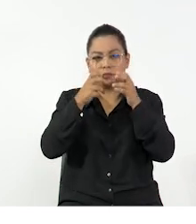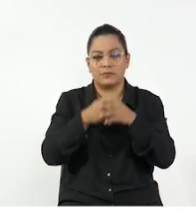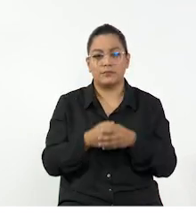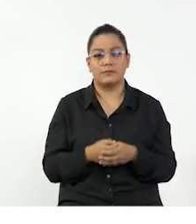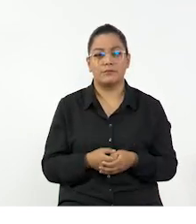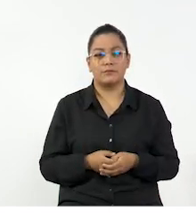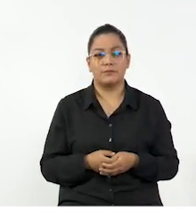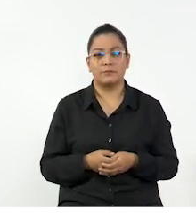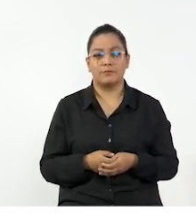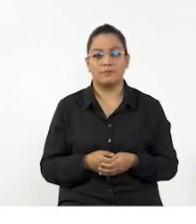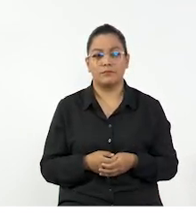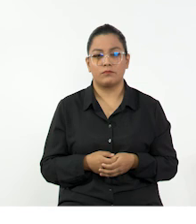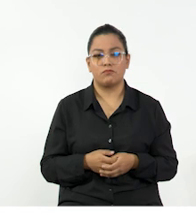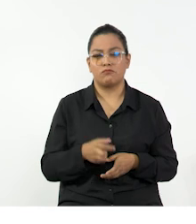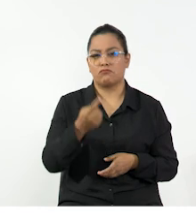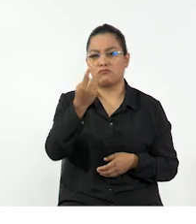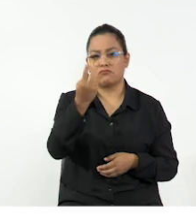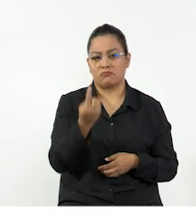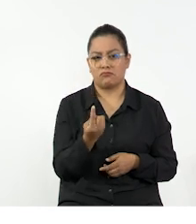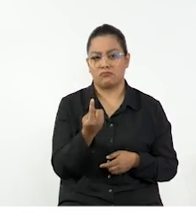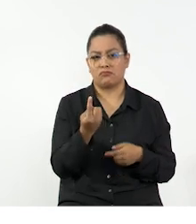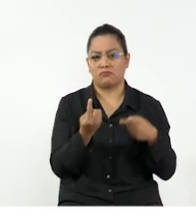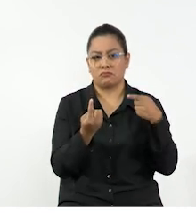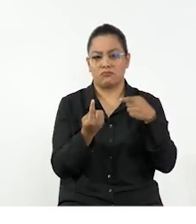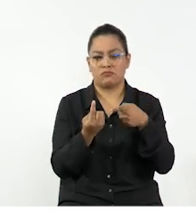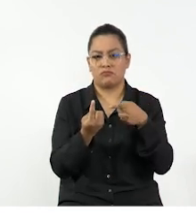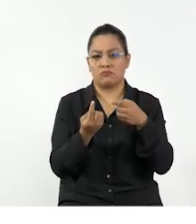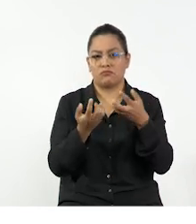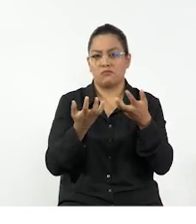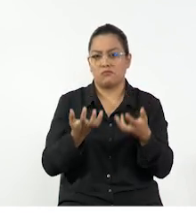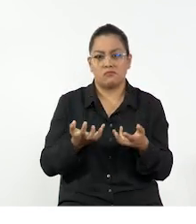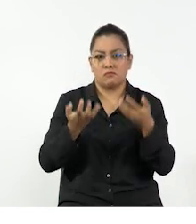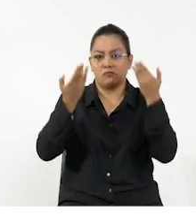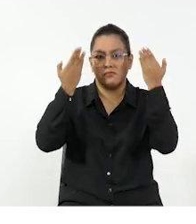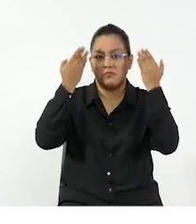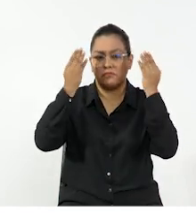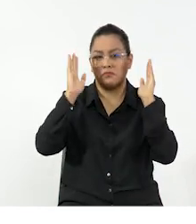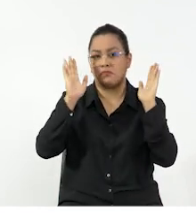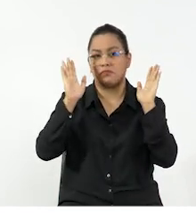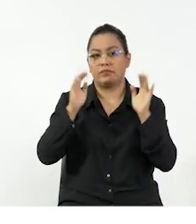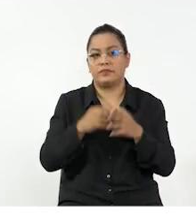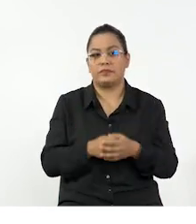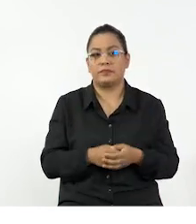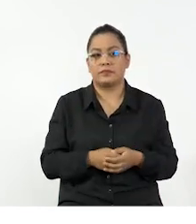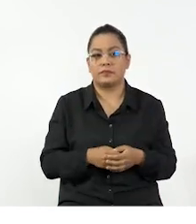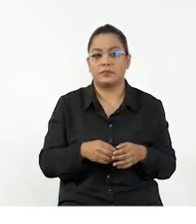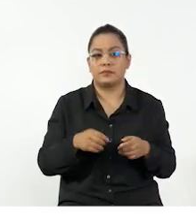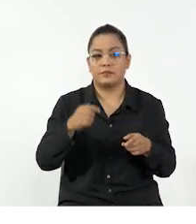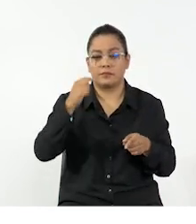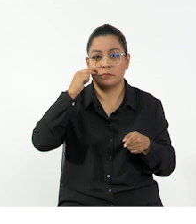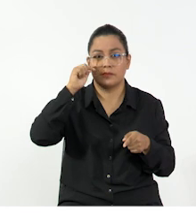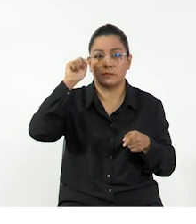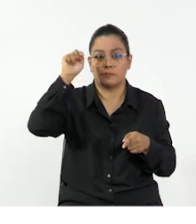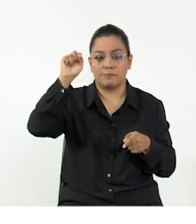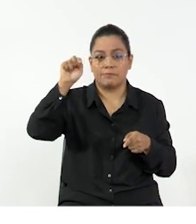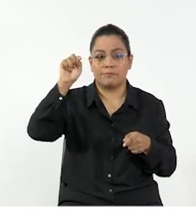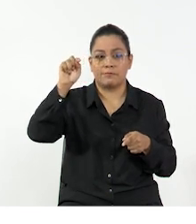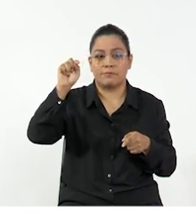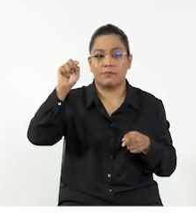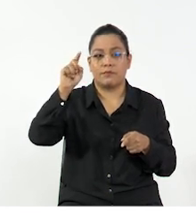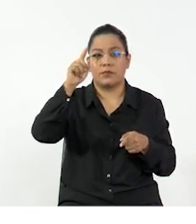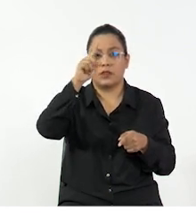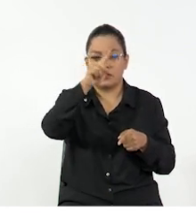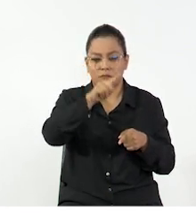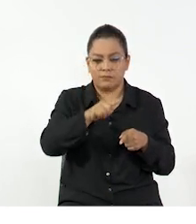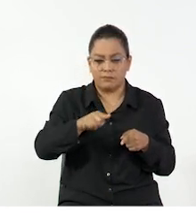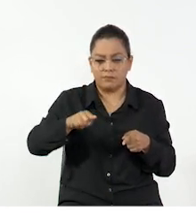Como podemos observar, a continuación tenemos un personaje con una masa desconocida. Este personaje va a